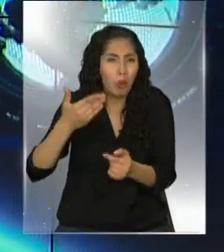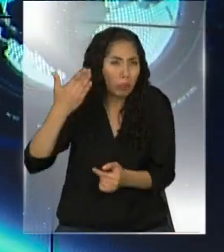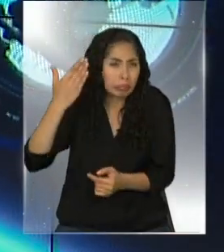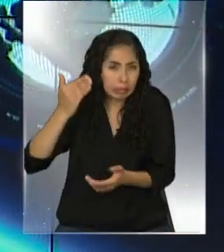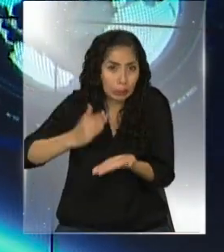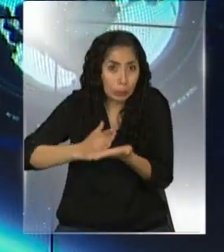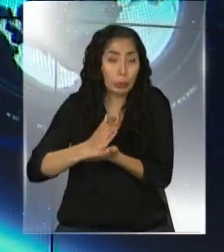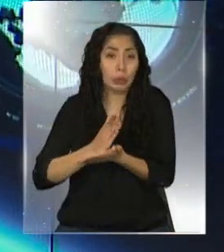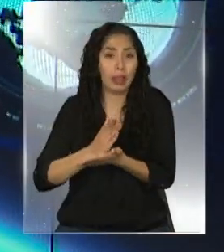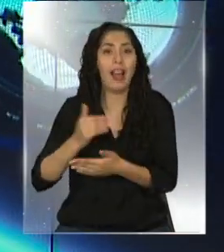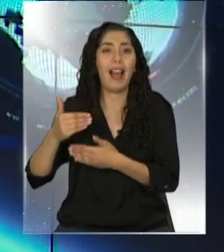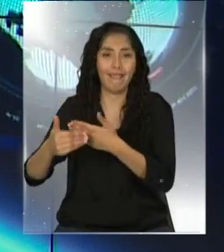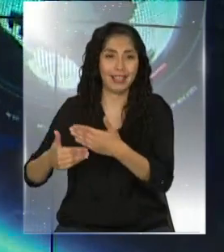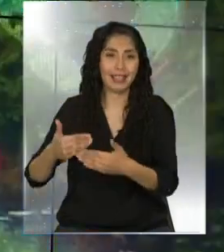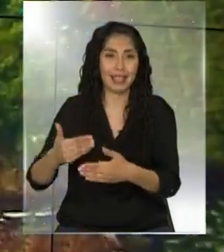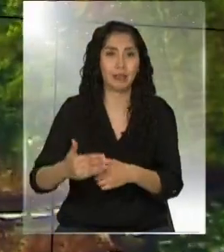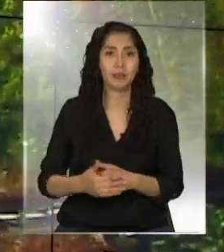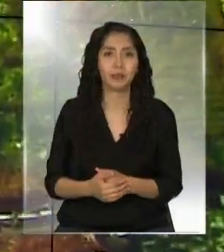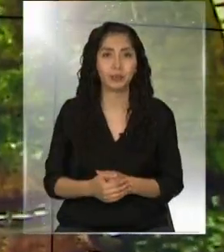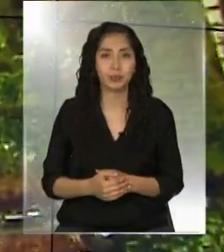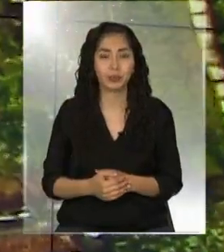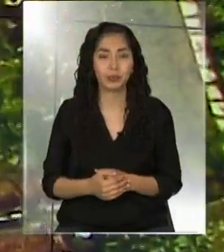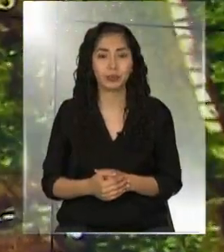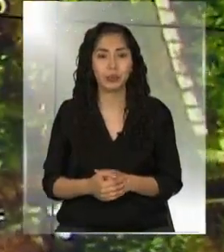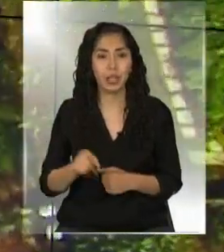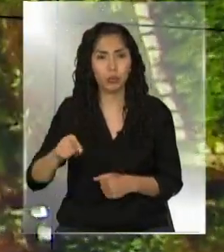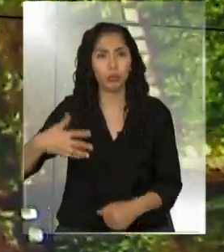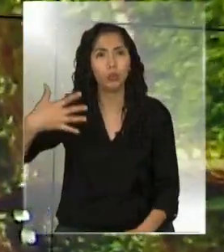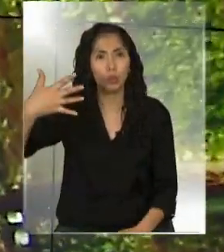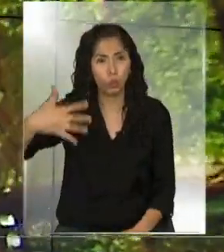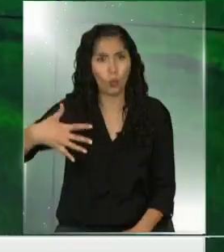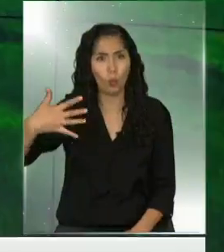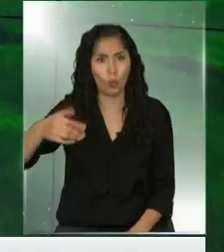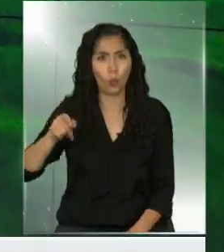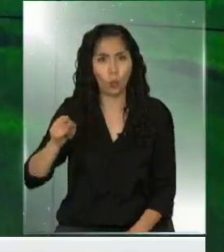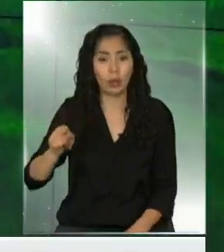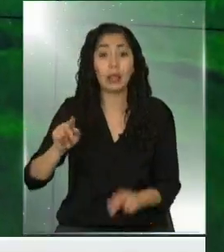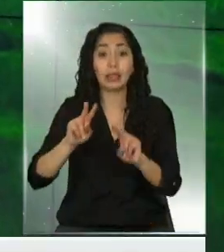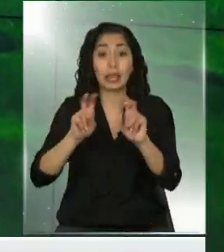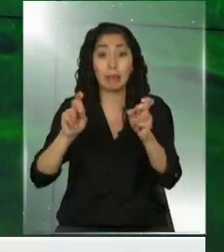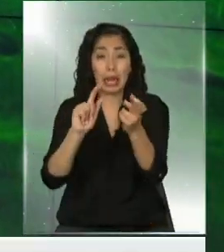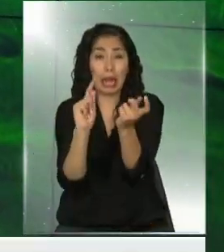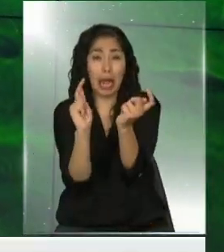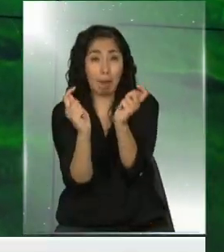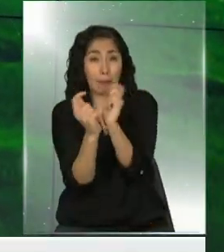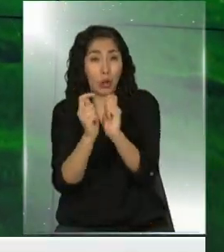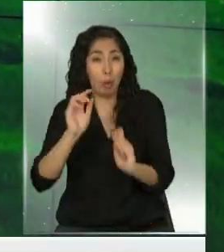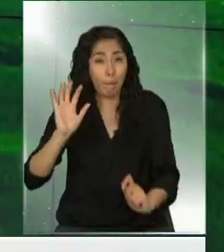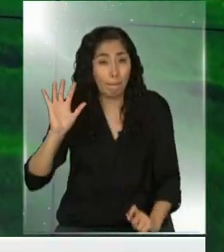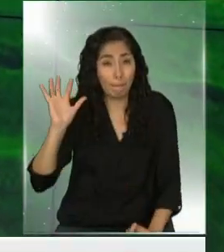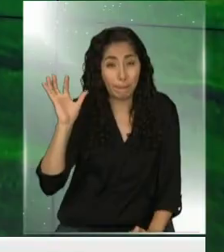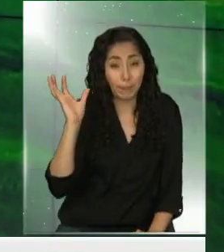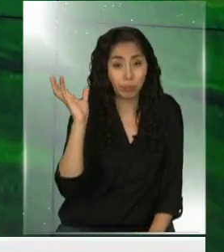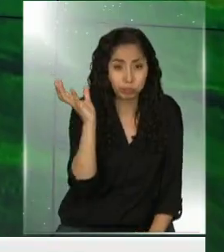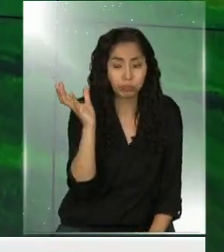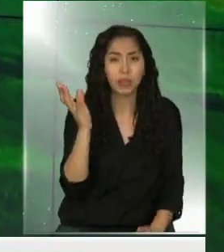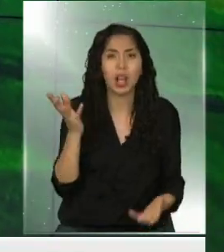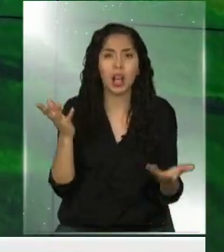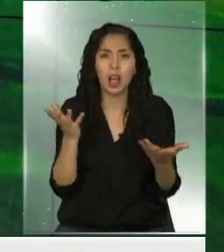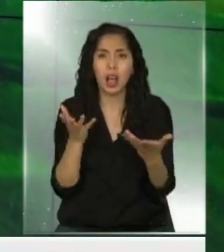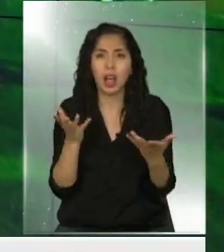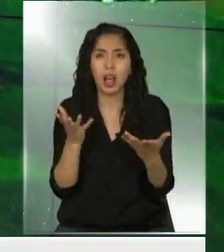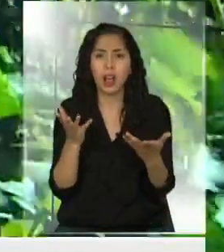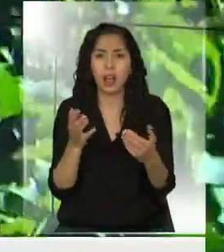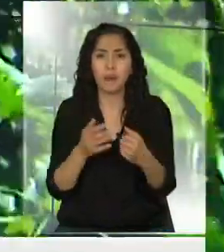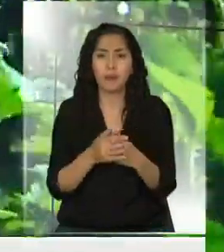Avanzamos, señor director, y esto es muy relevante. Cuando hablamos de cambio climático, uno de los principales aportantes, podríamos decir, a esta situación